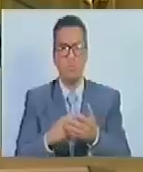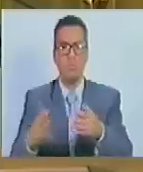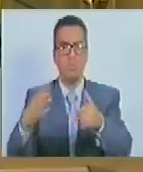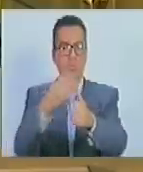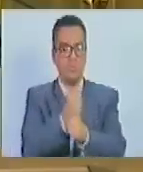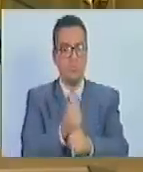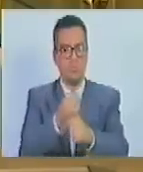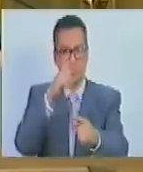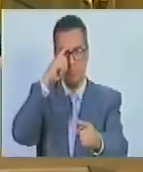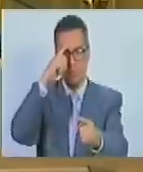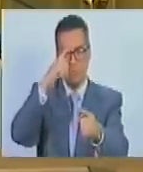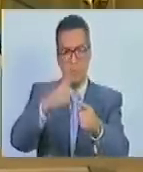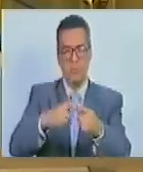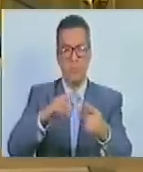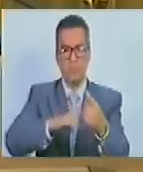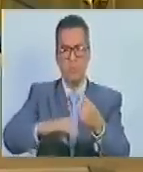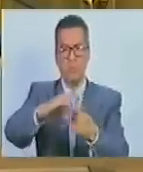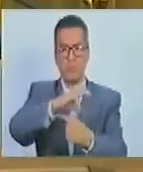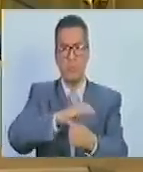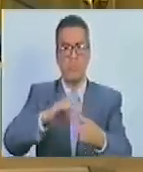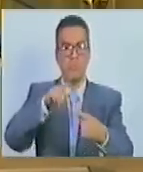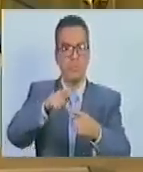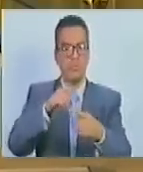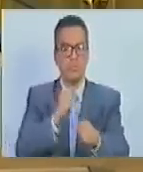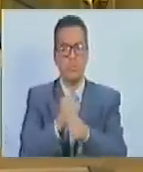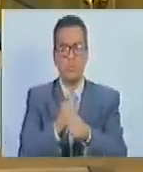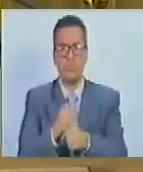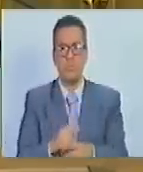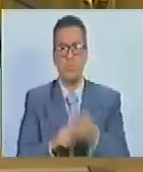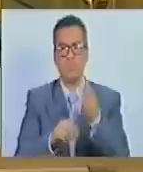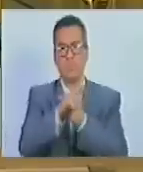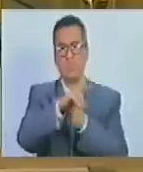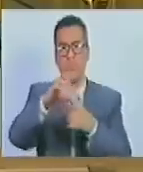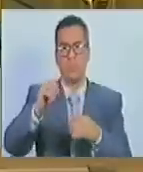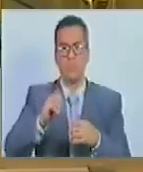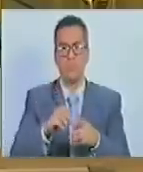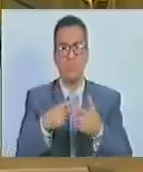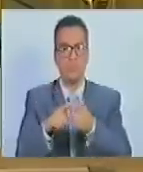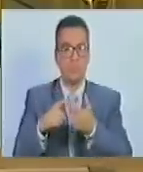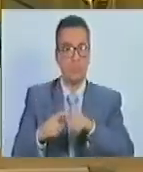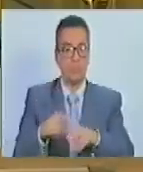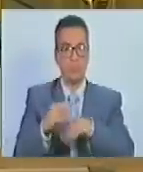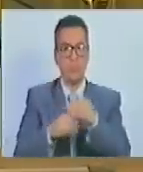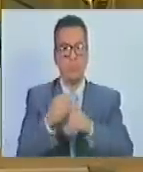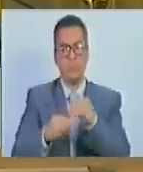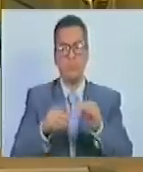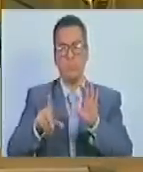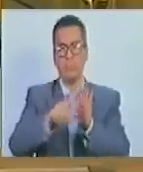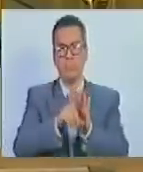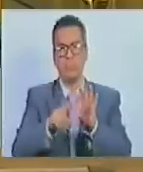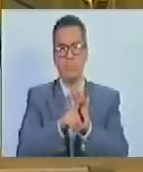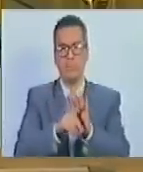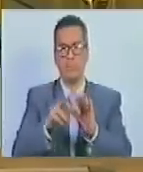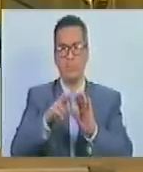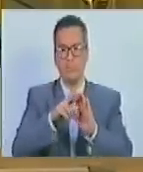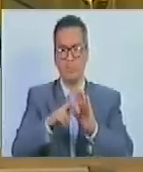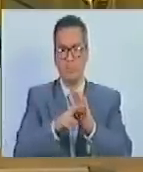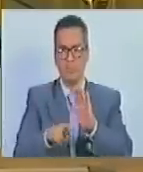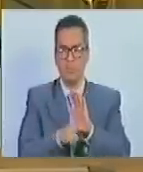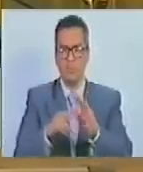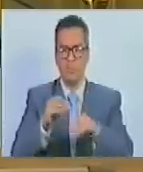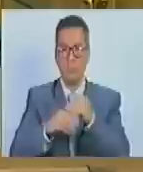de las metas y cultura colectiva de gestión veinte las demás que establezca la ley los reglamentos y